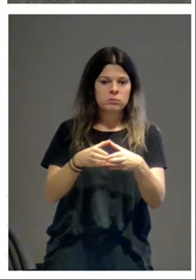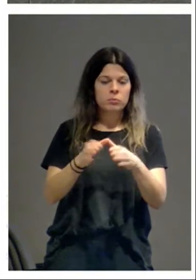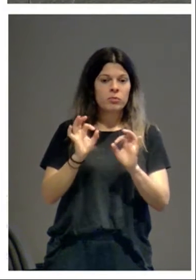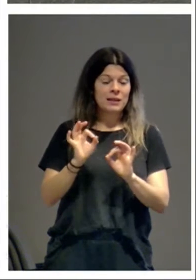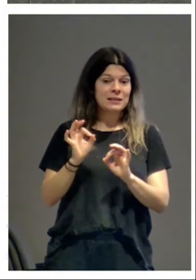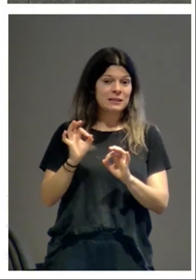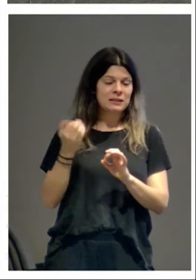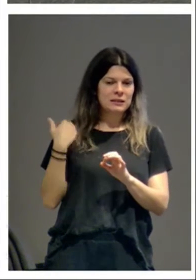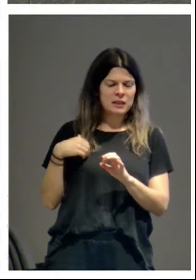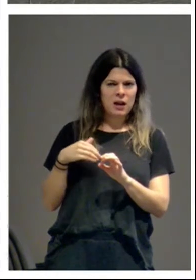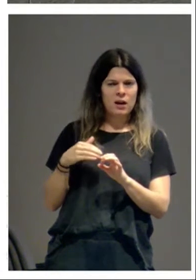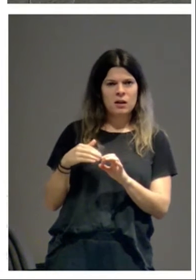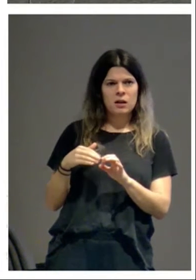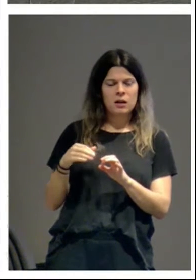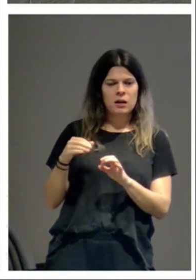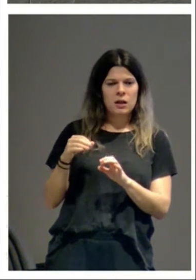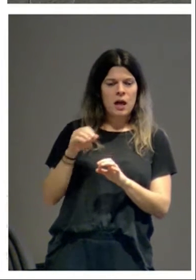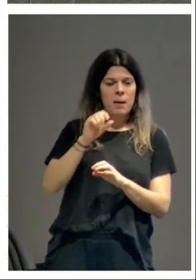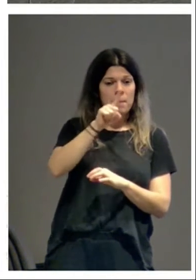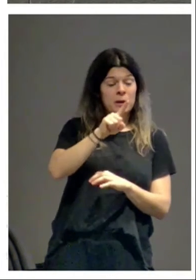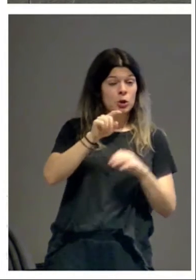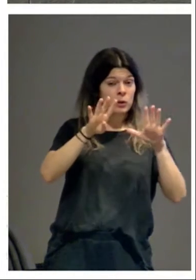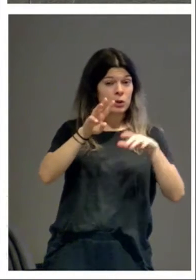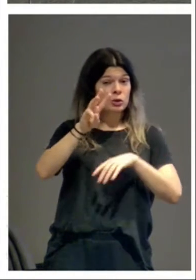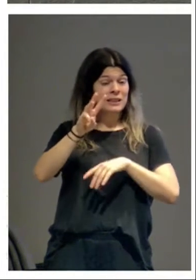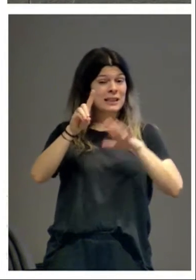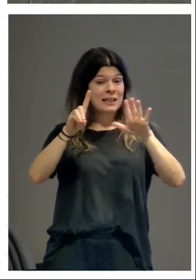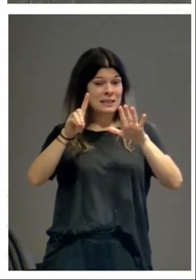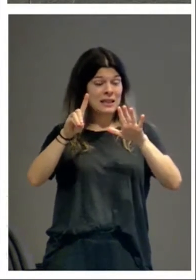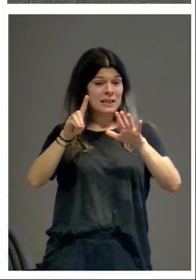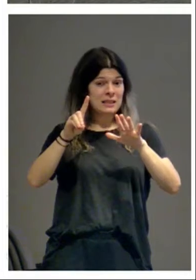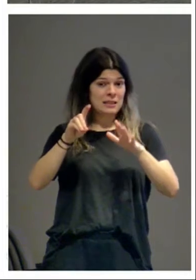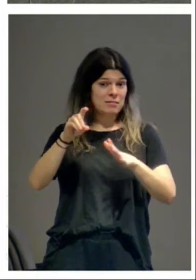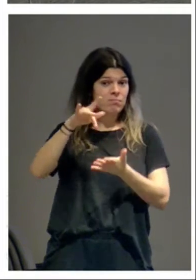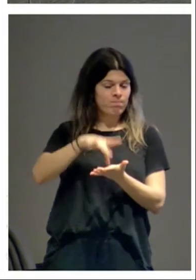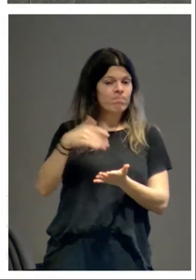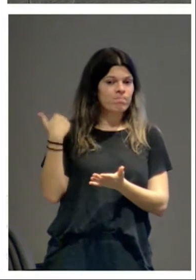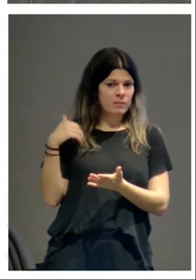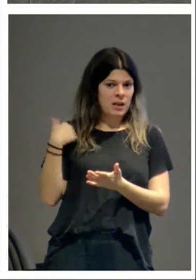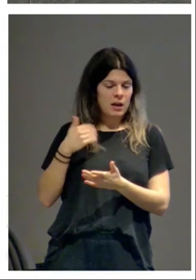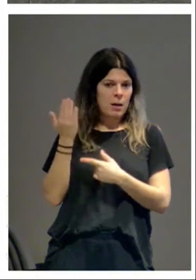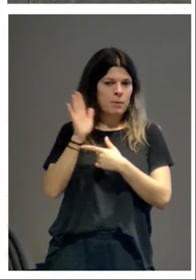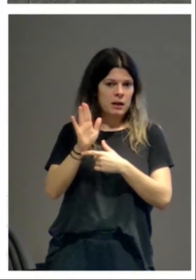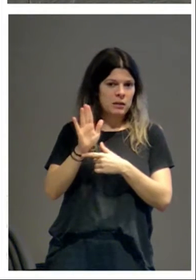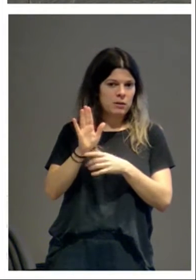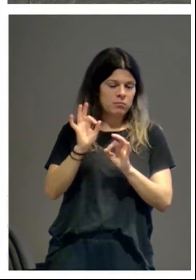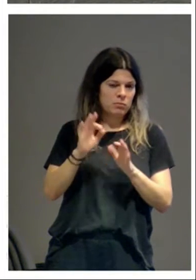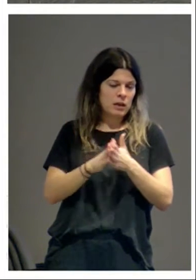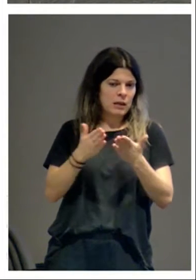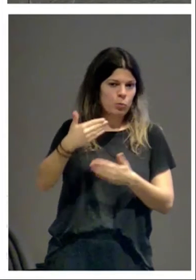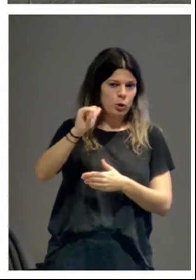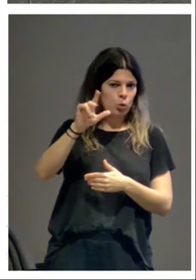planteada desde el año 1936, desde el libro de Biurrún sobre el arte románico en Navarra.